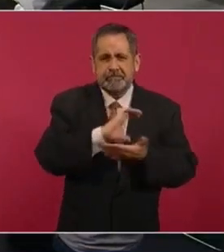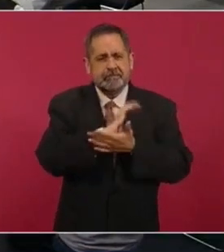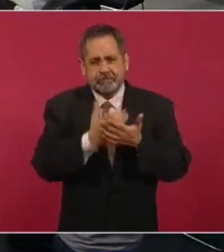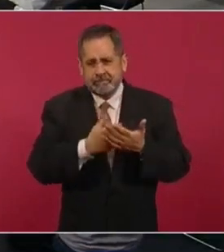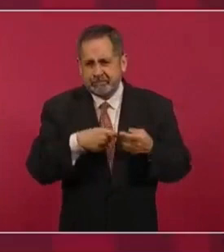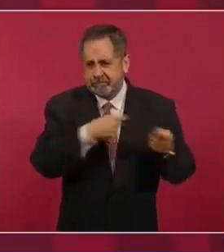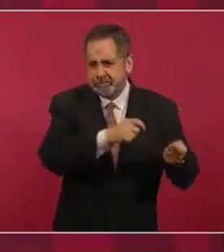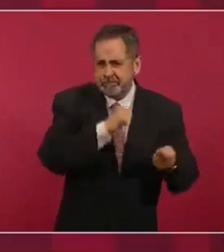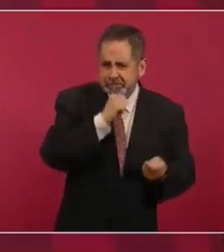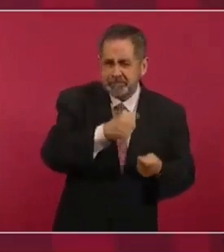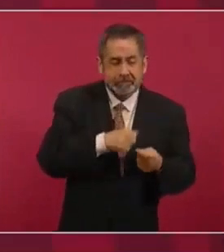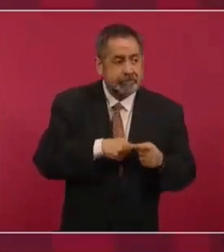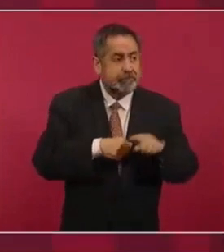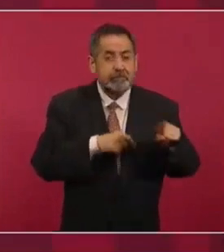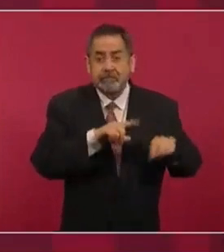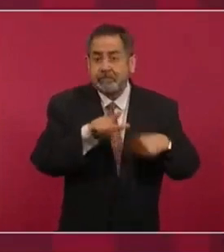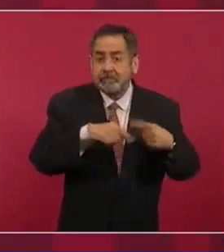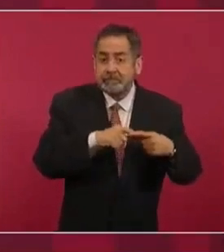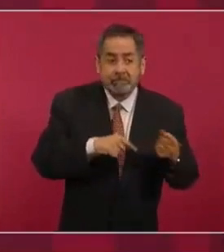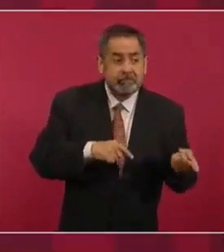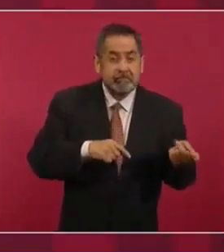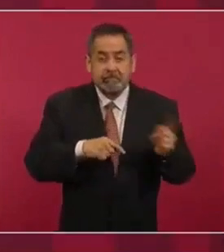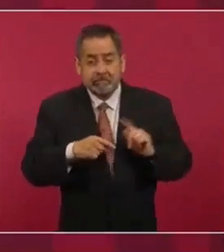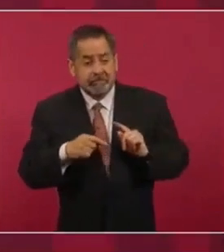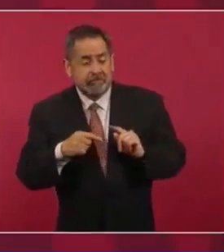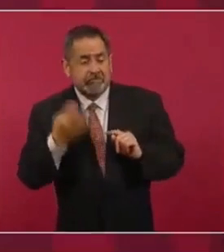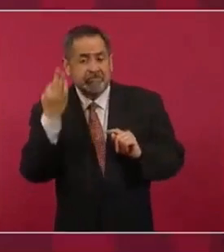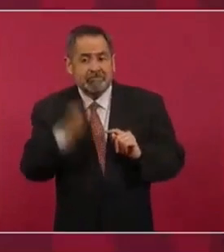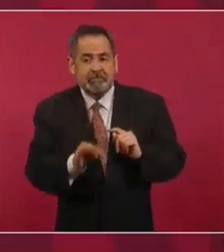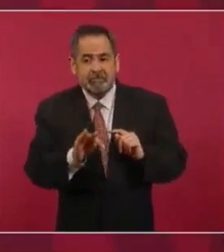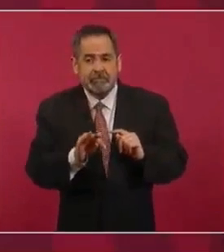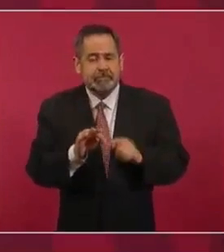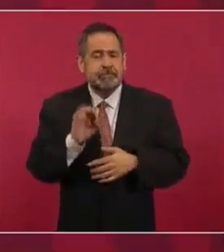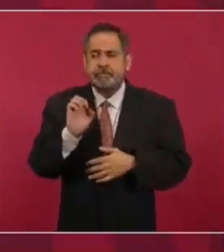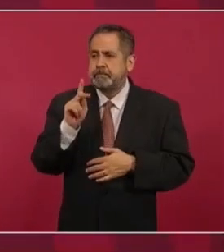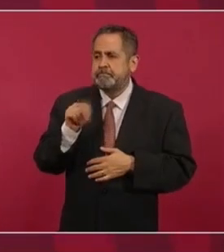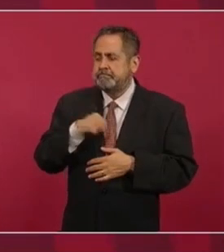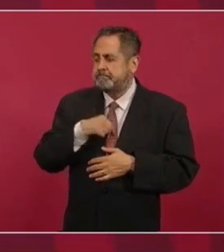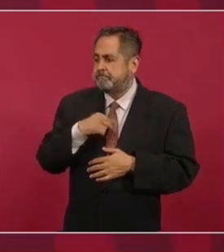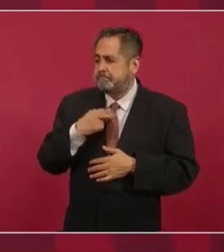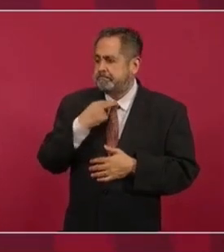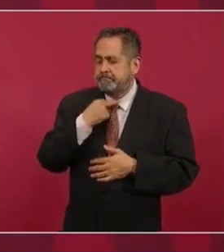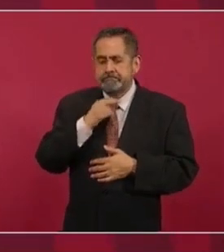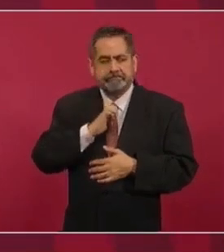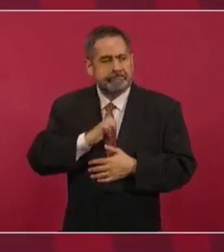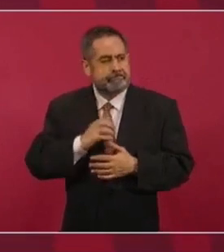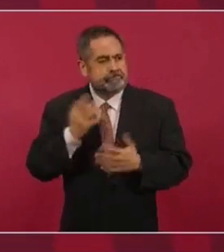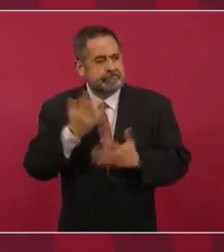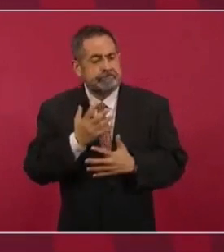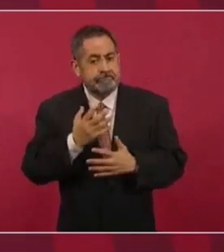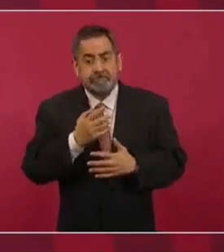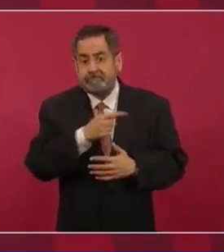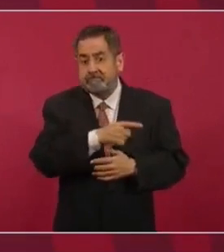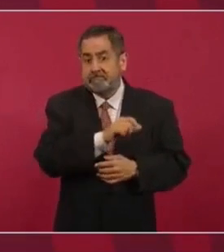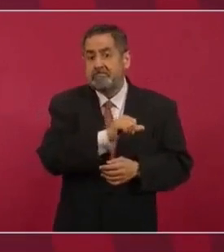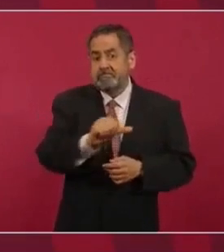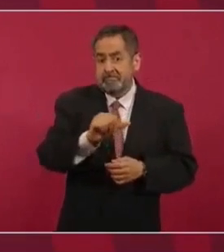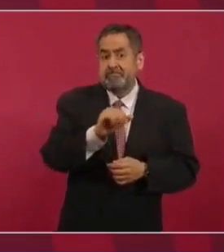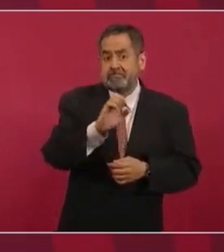y lo traicionaron,